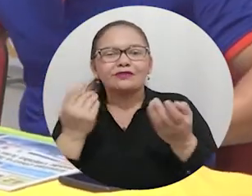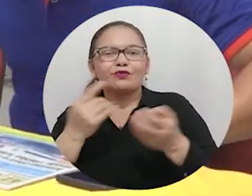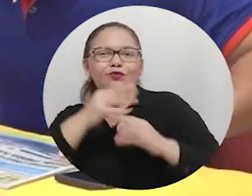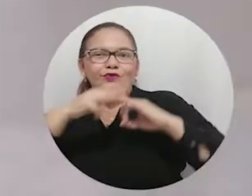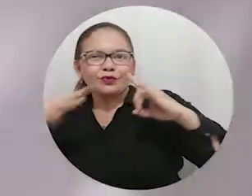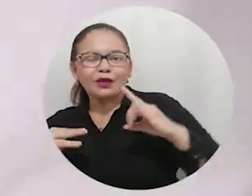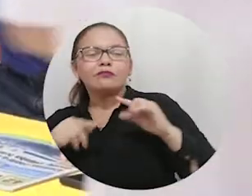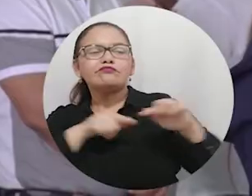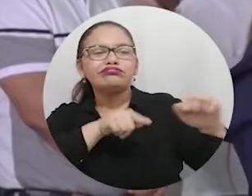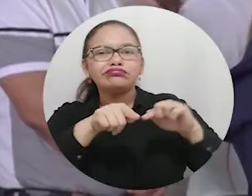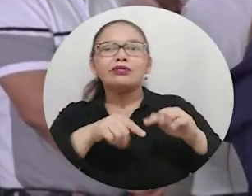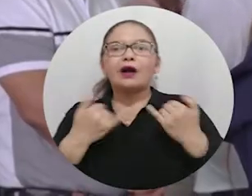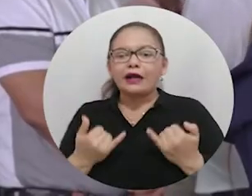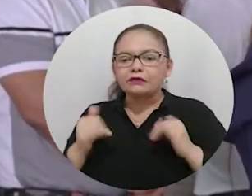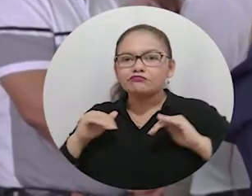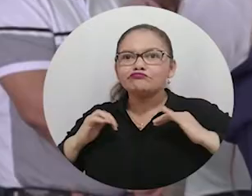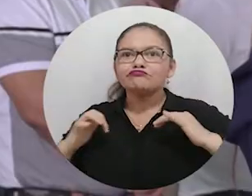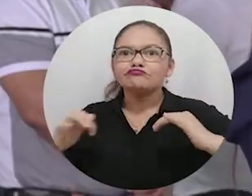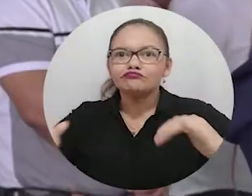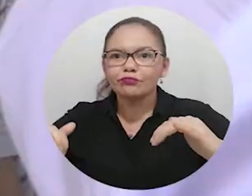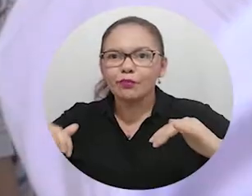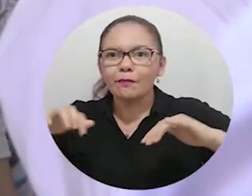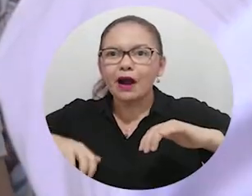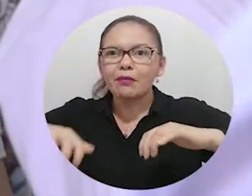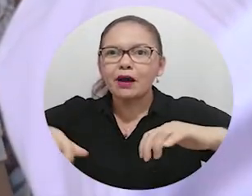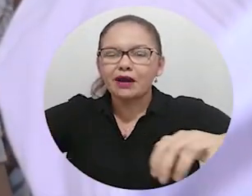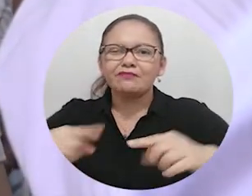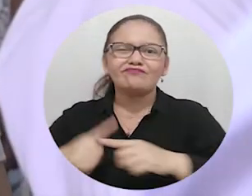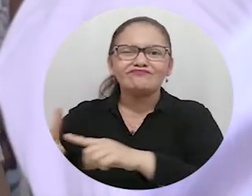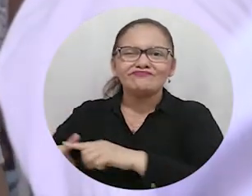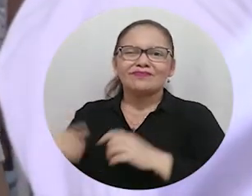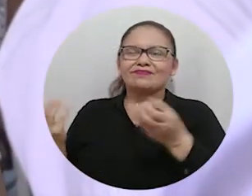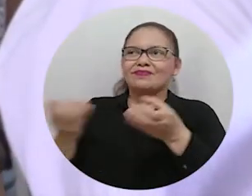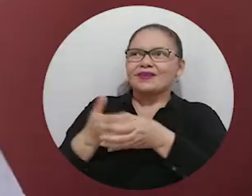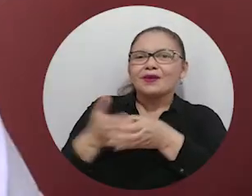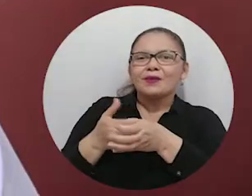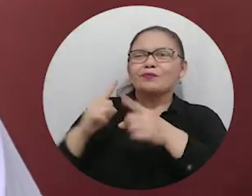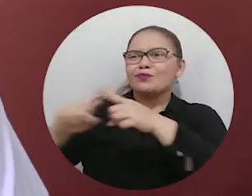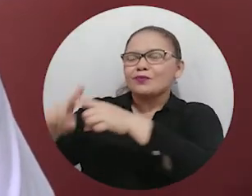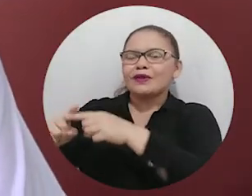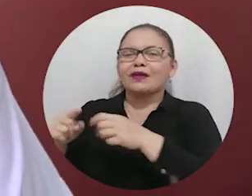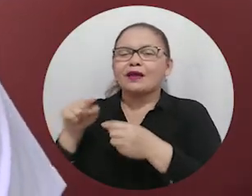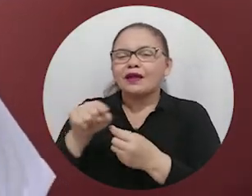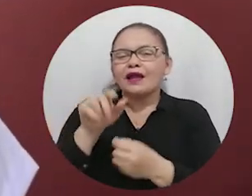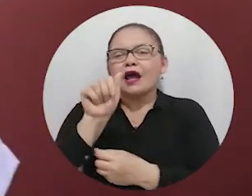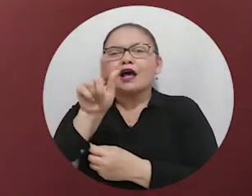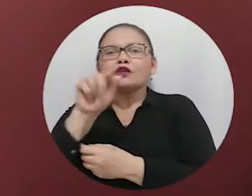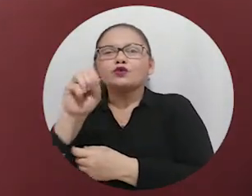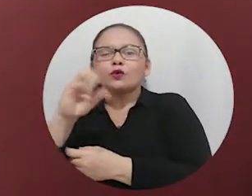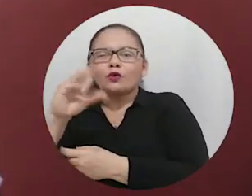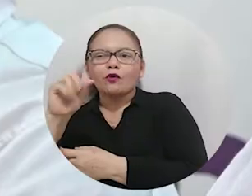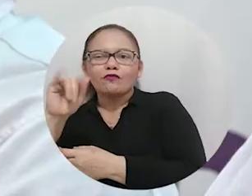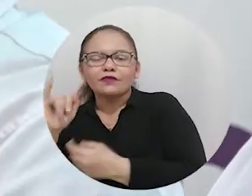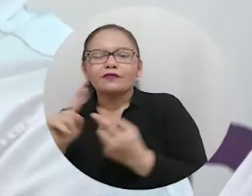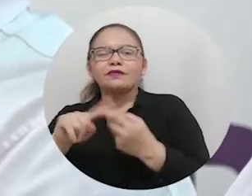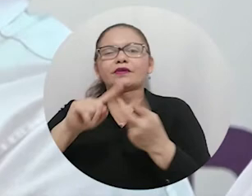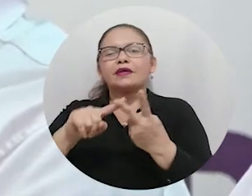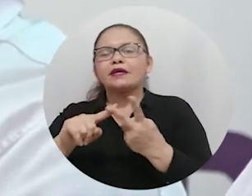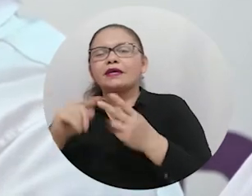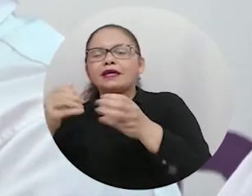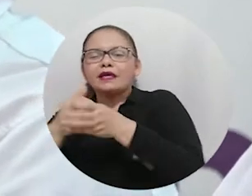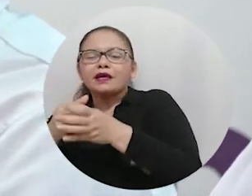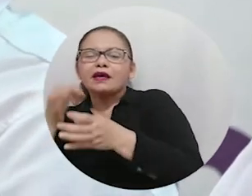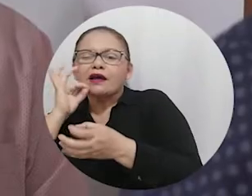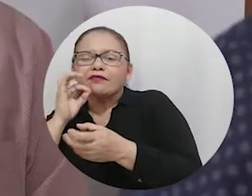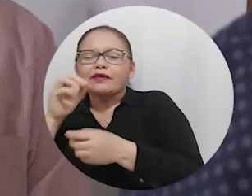Cafeteros, se llevó a cabo una feria conformada por stands de las nueve asociaciones que también hacen parte del clúster, como Red Ecol Sierra, Co Café,